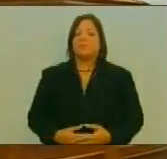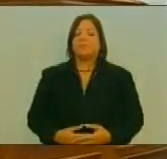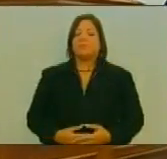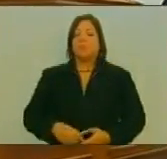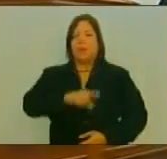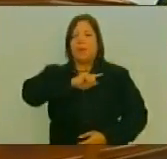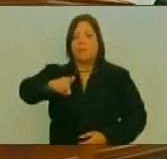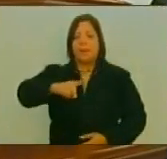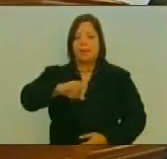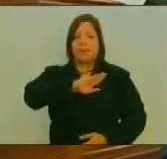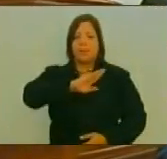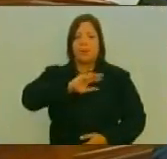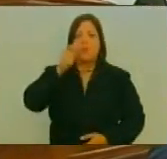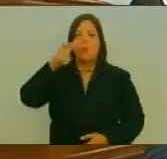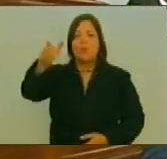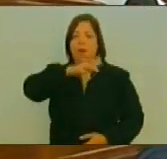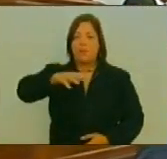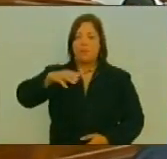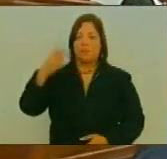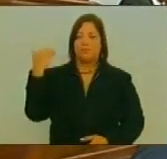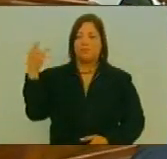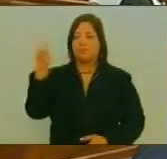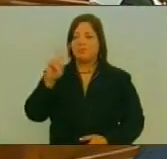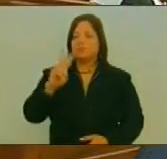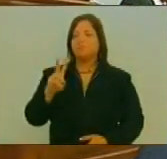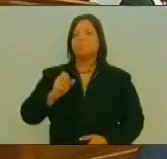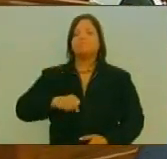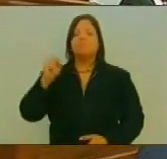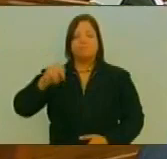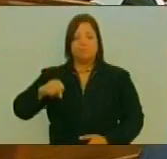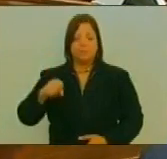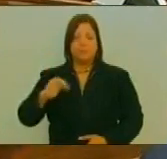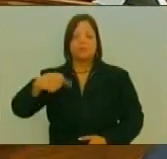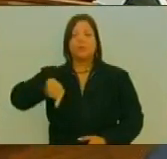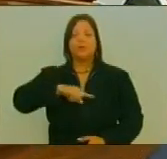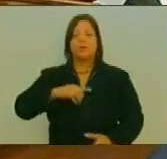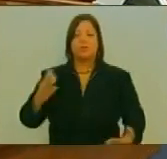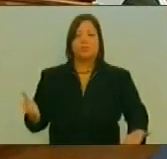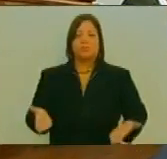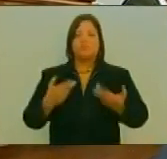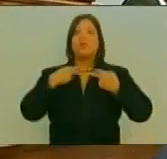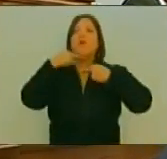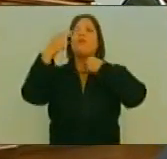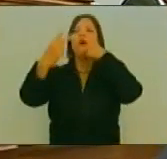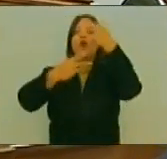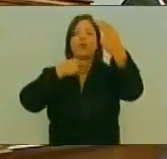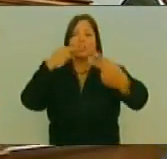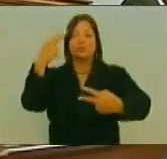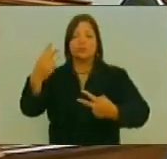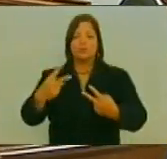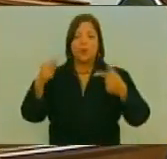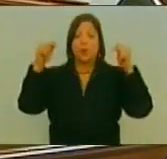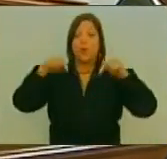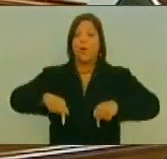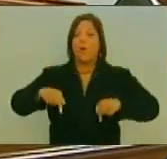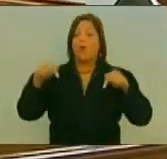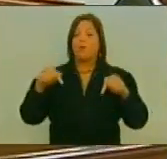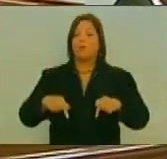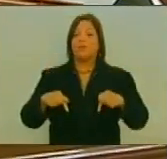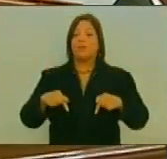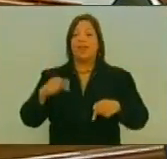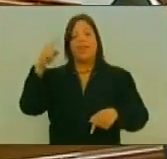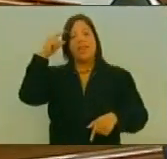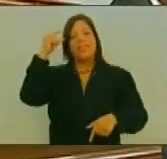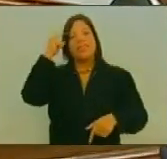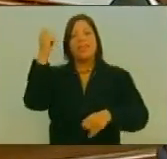Mandato Del Pueblo Efectivamente Bueno Debemos Nosotros Elevar Nuestra Voz Hoy Día